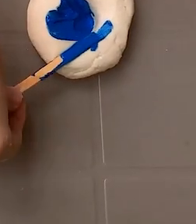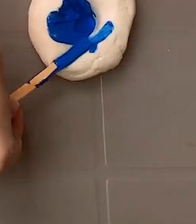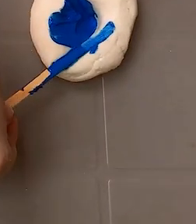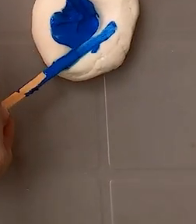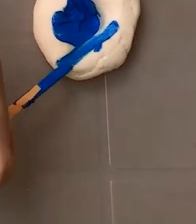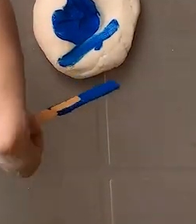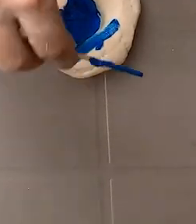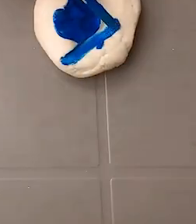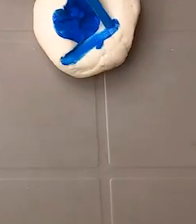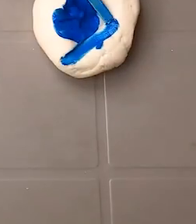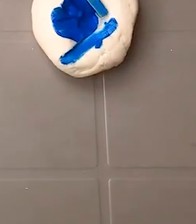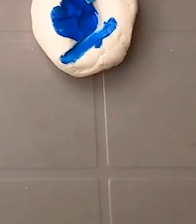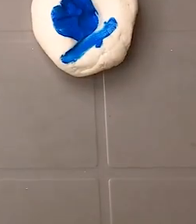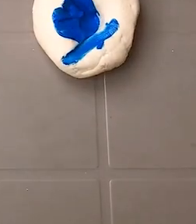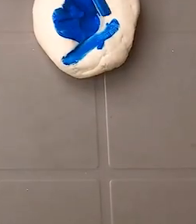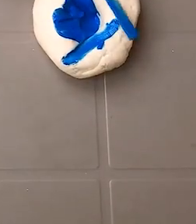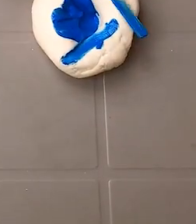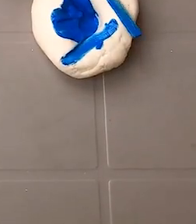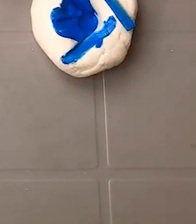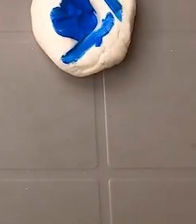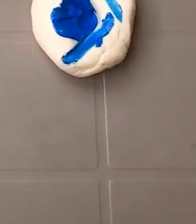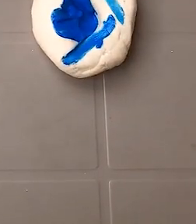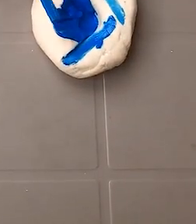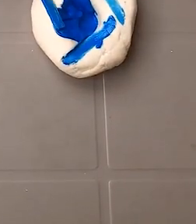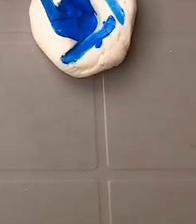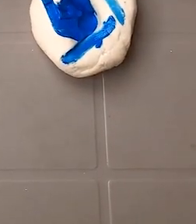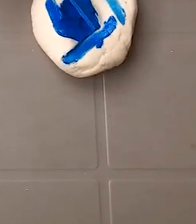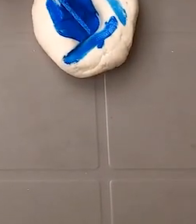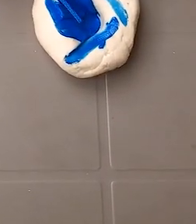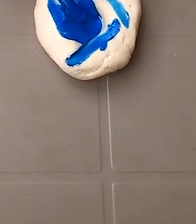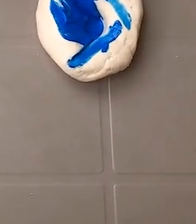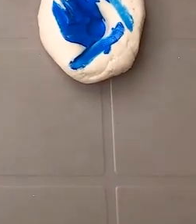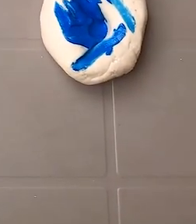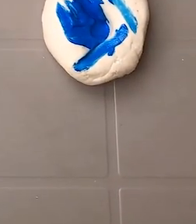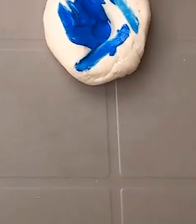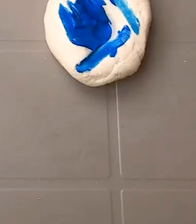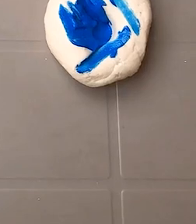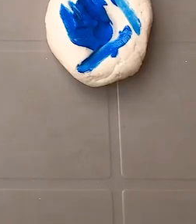esta pueda quedar de un color intenso.